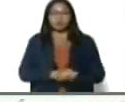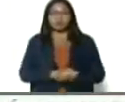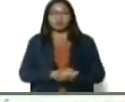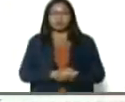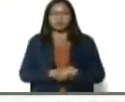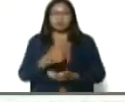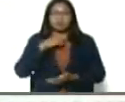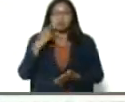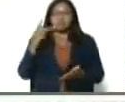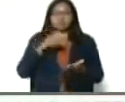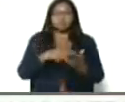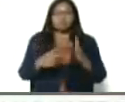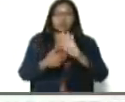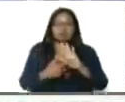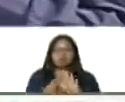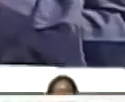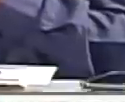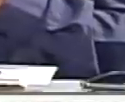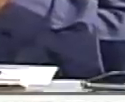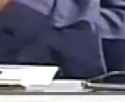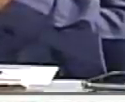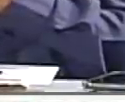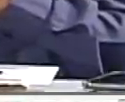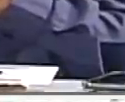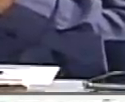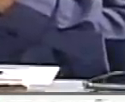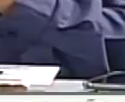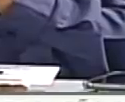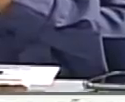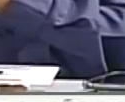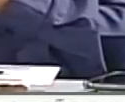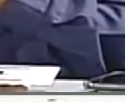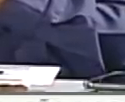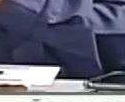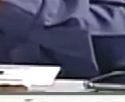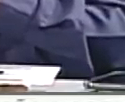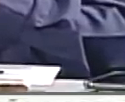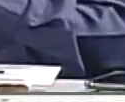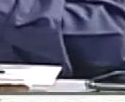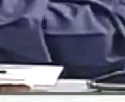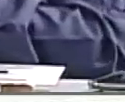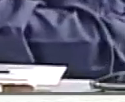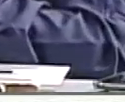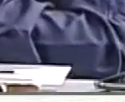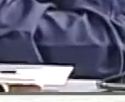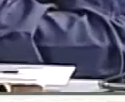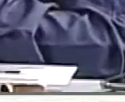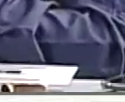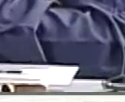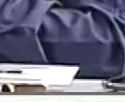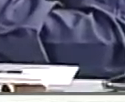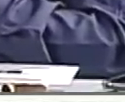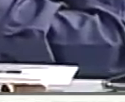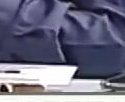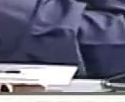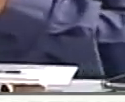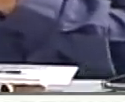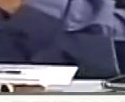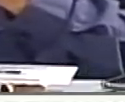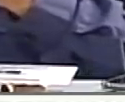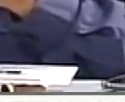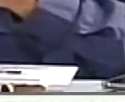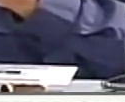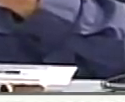tenemos, el certificado, de pesca artesanal, que se lo estamos, obsequiando, a todo, nuestro,